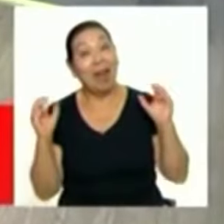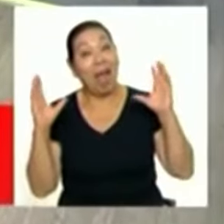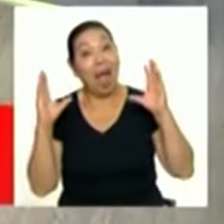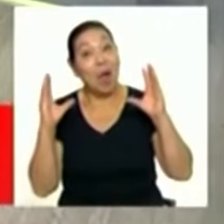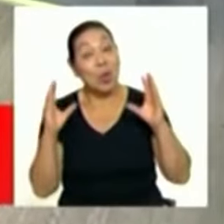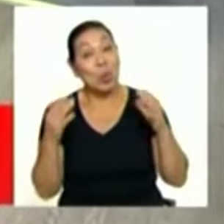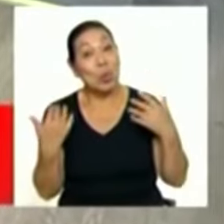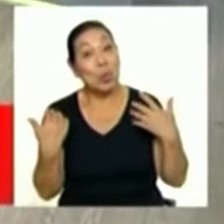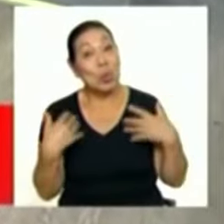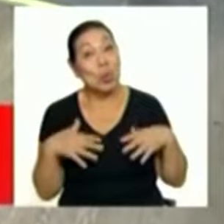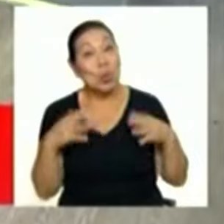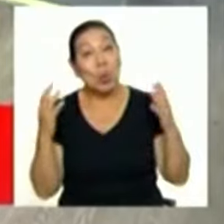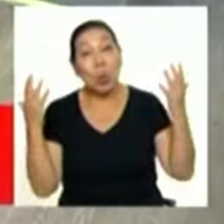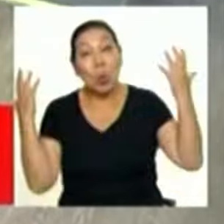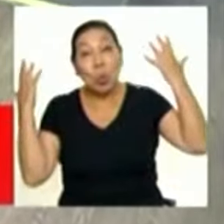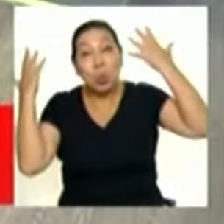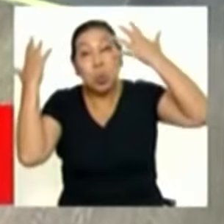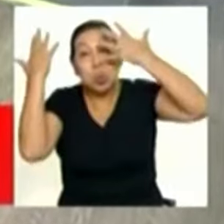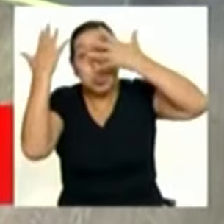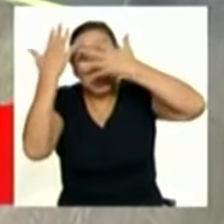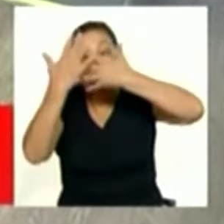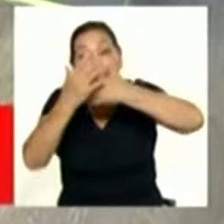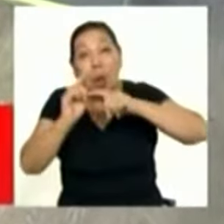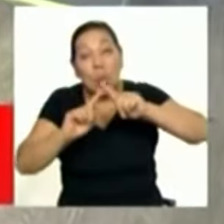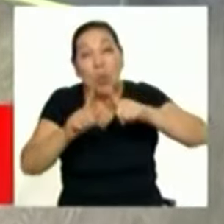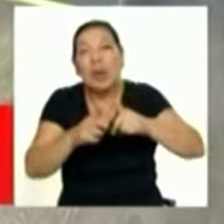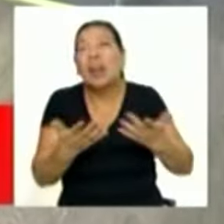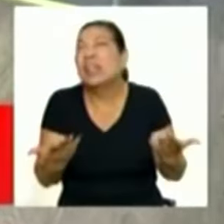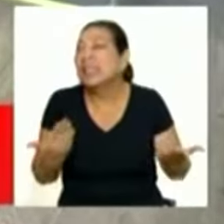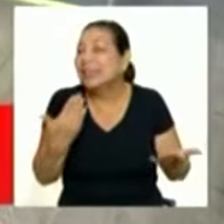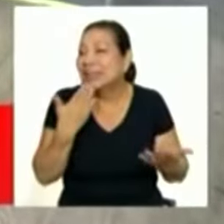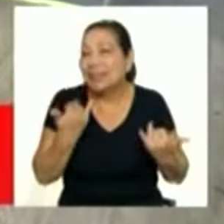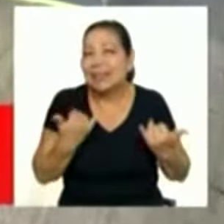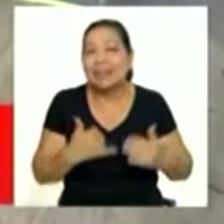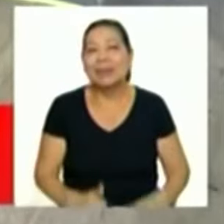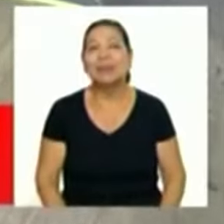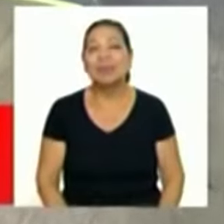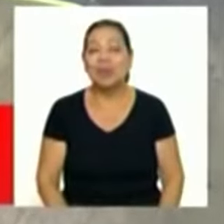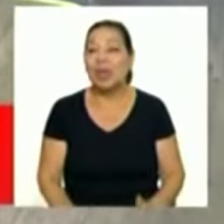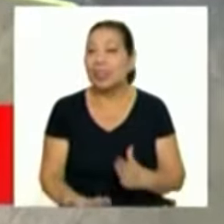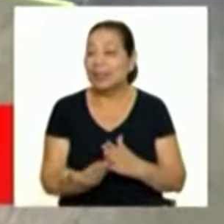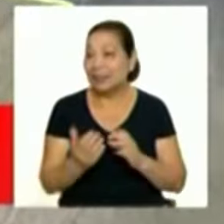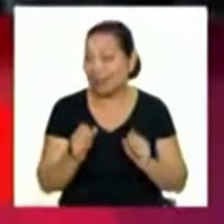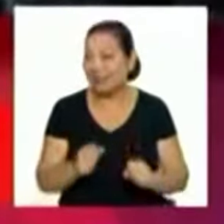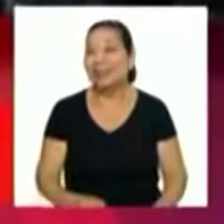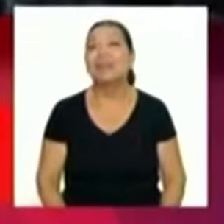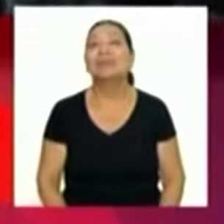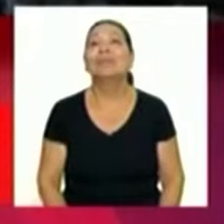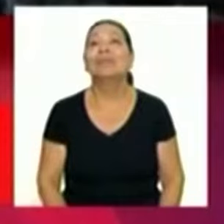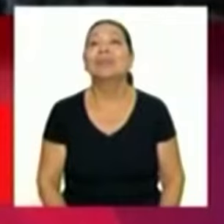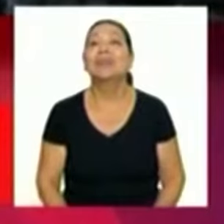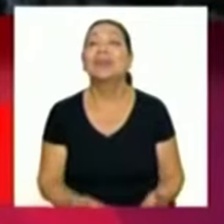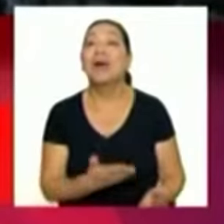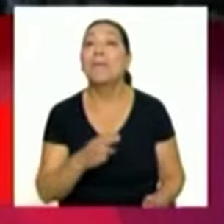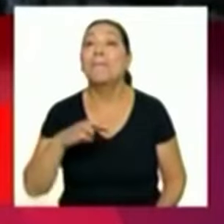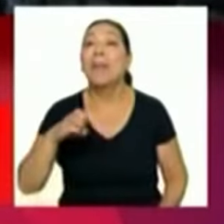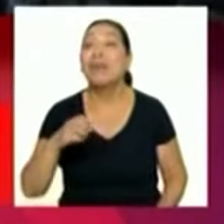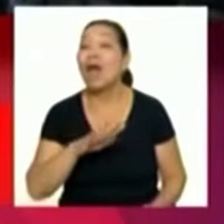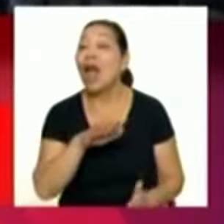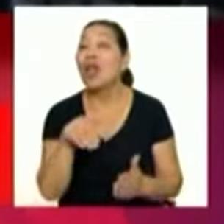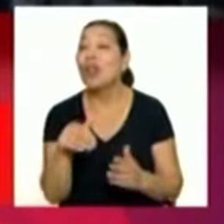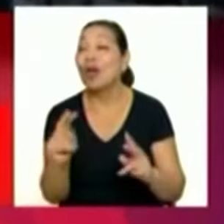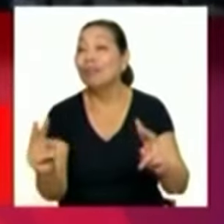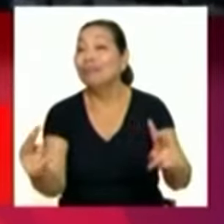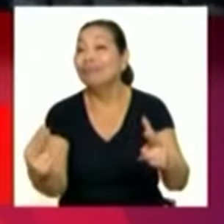noches también se ve neblina en algunos distritos, ¿qué panorama tenemos? ¿Qué tal? Buenos días, buenos días Romy, buenos días Maffer, buenos días